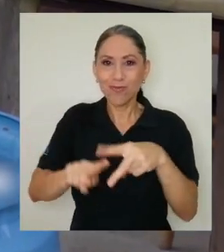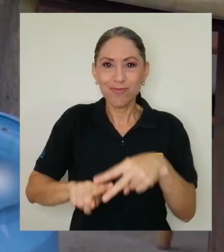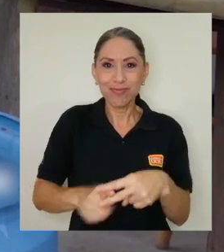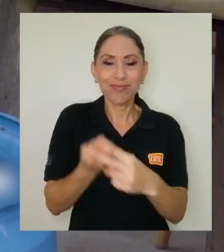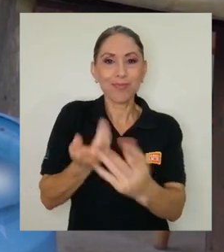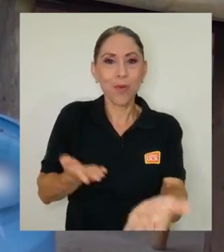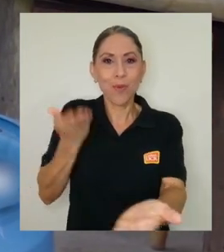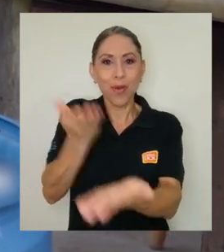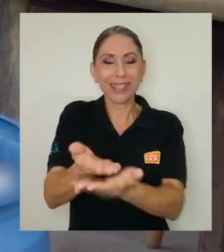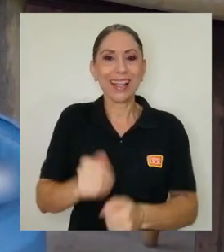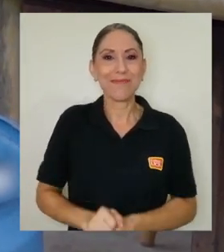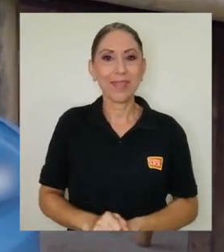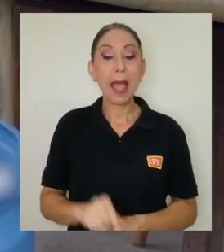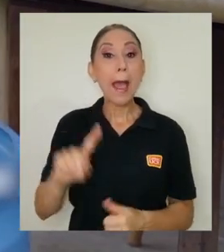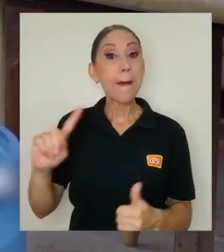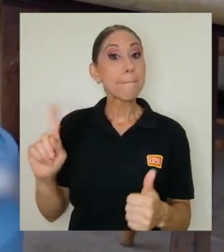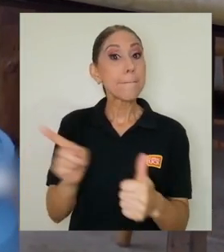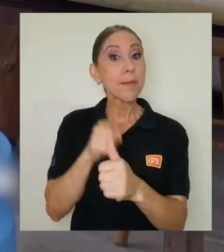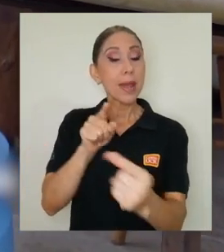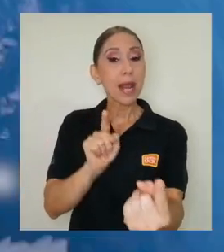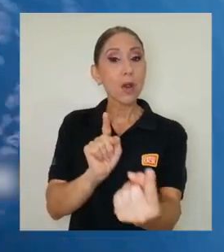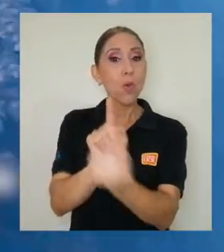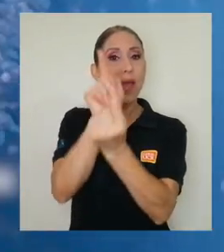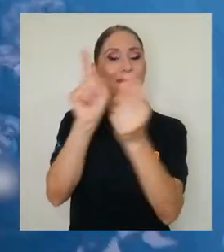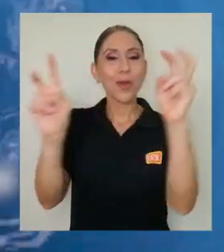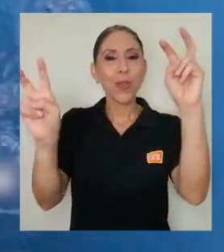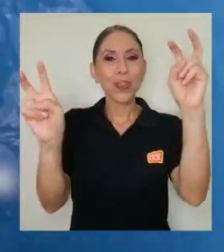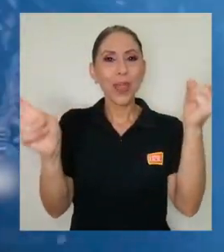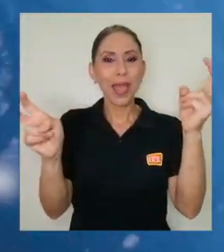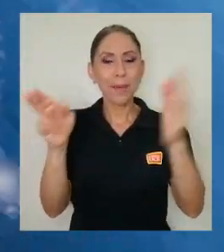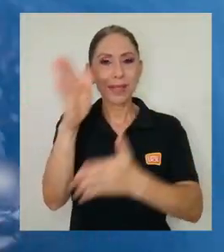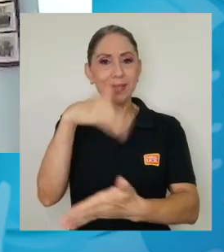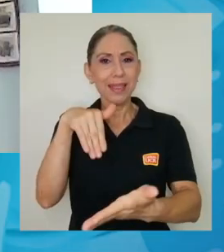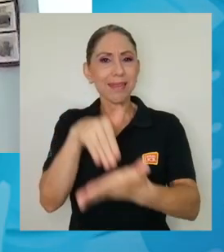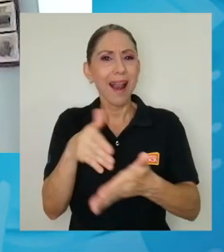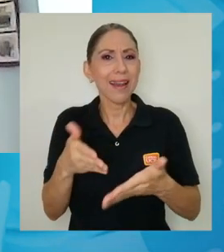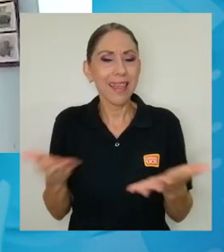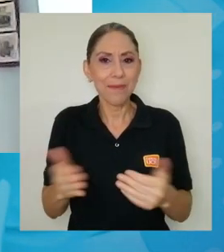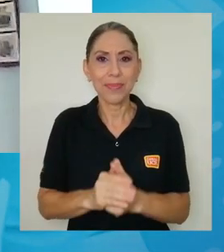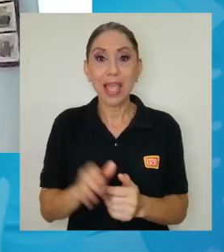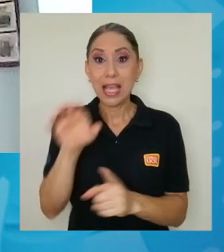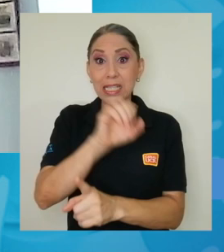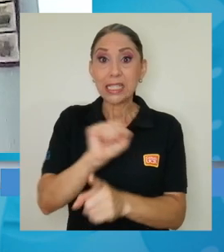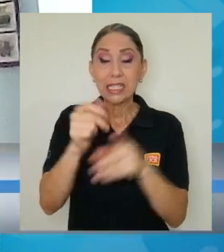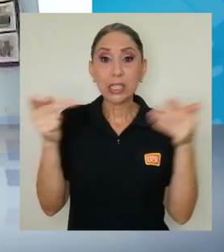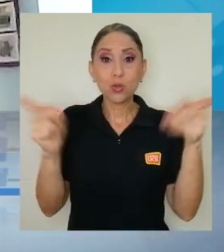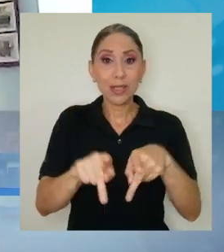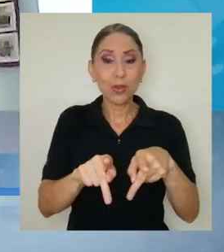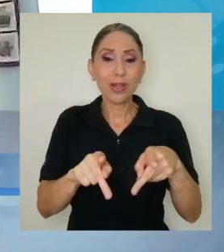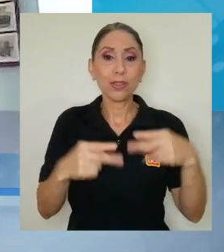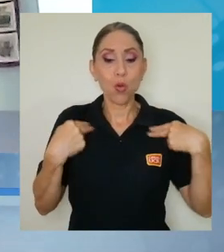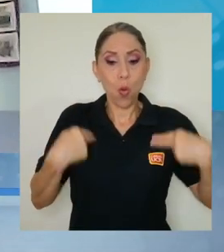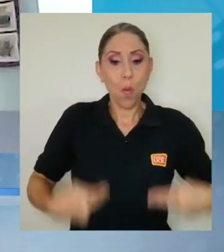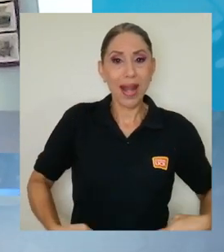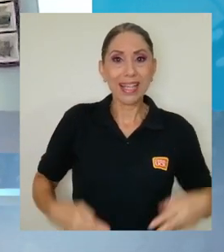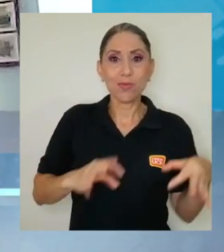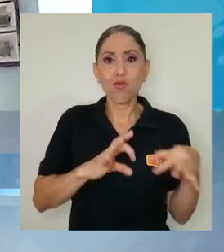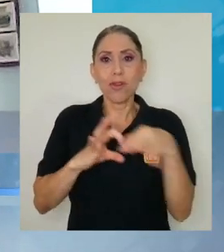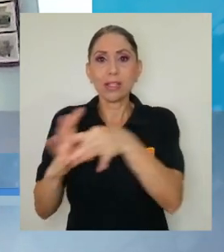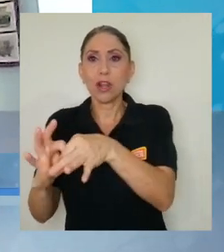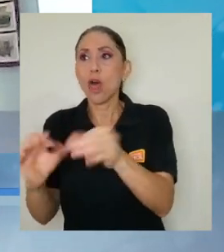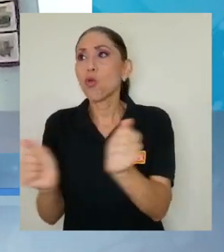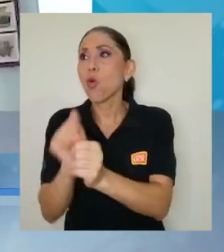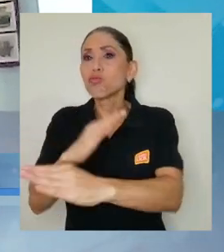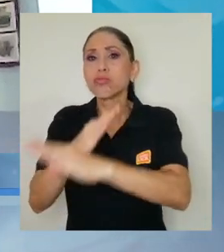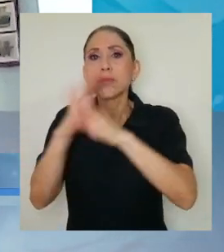El primer encuentro tuvo como tema central las convergencias entre humanismo y medio ambiente.